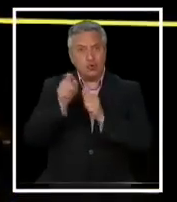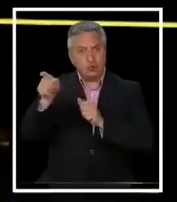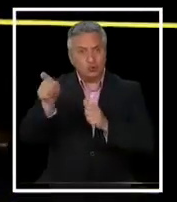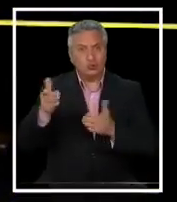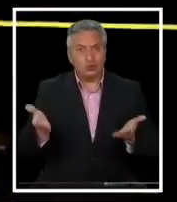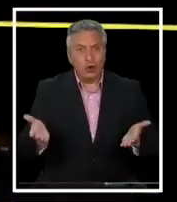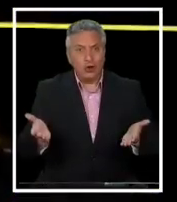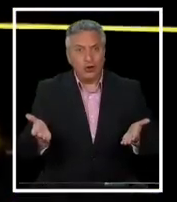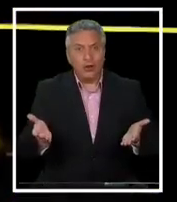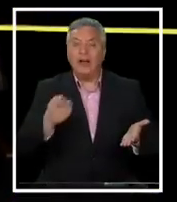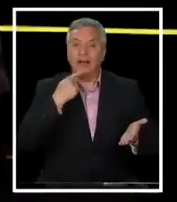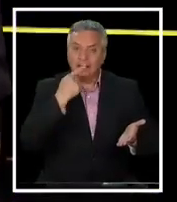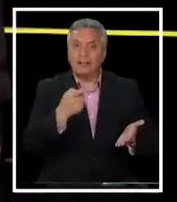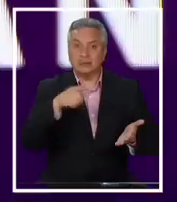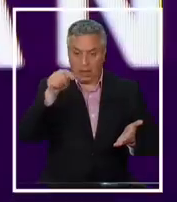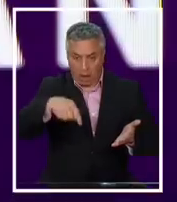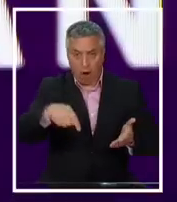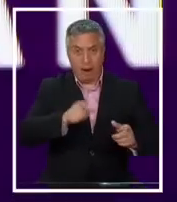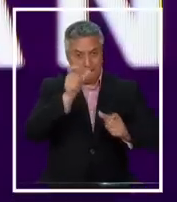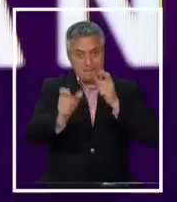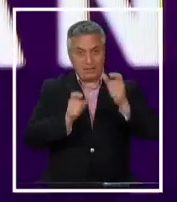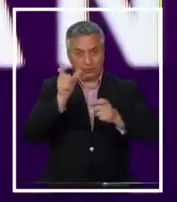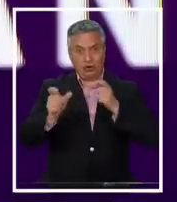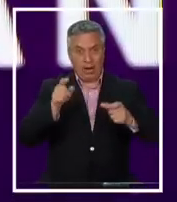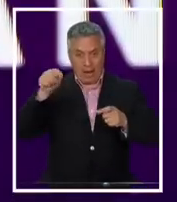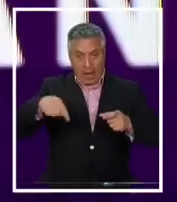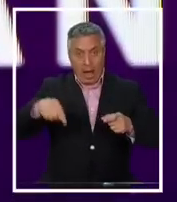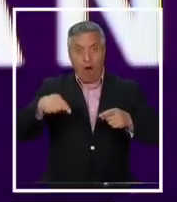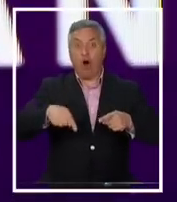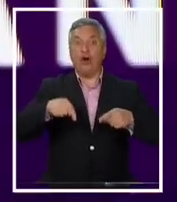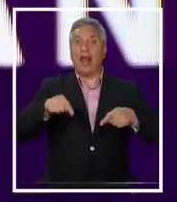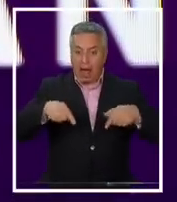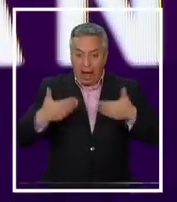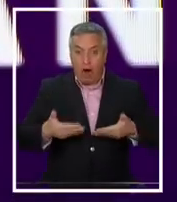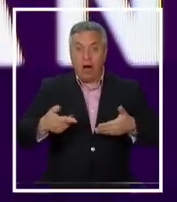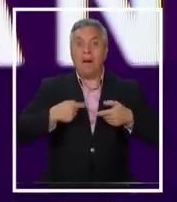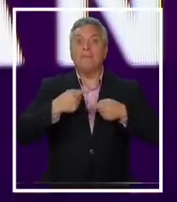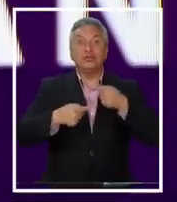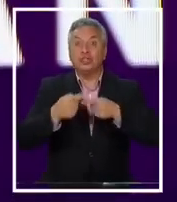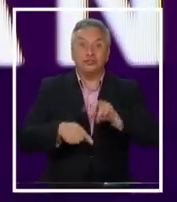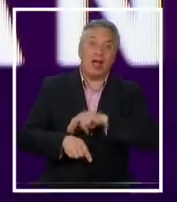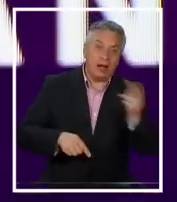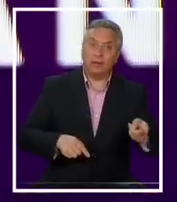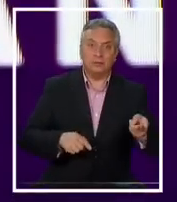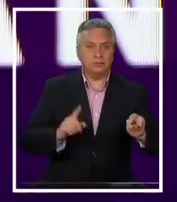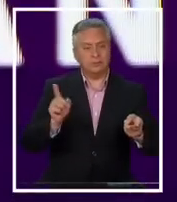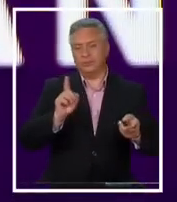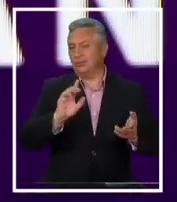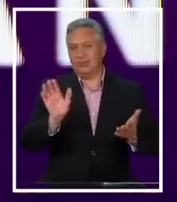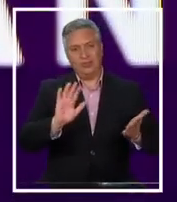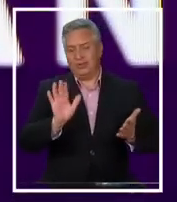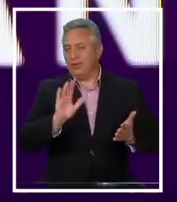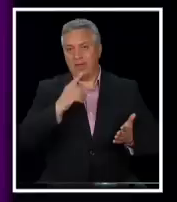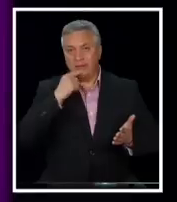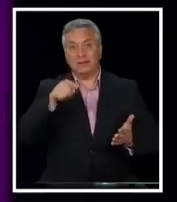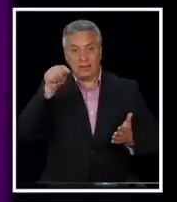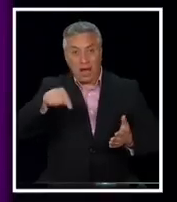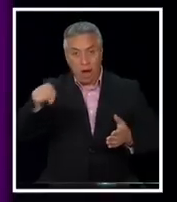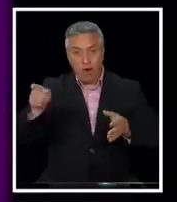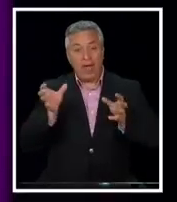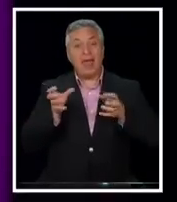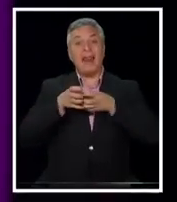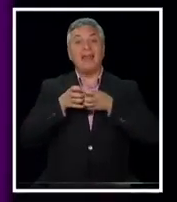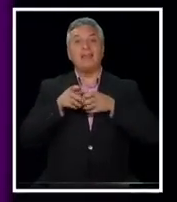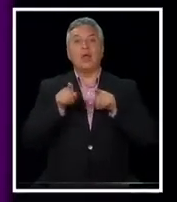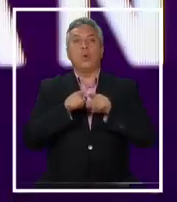No me digan que hay gente que ahora, producto de este proceso, está allá. Lo que está haciendo esta élite es